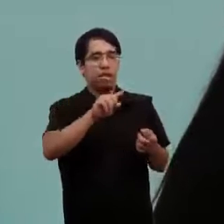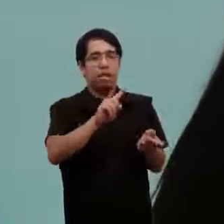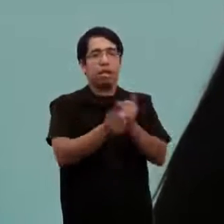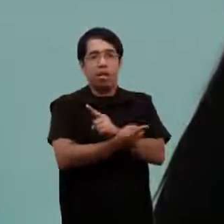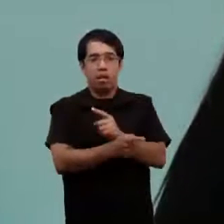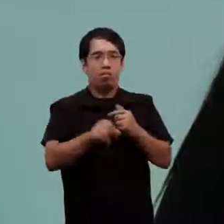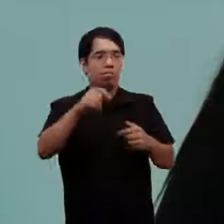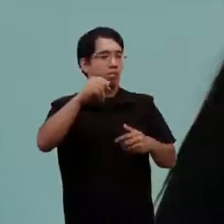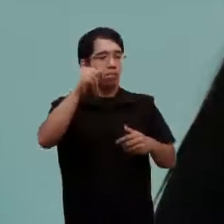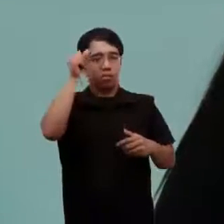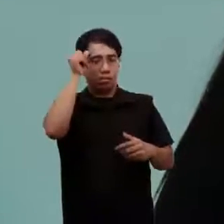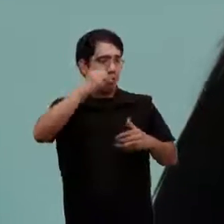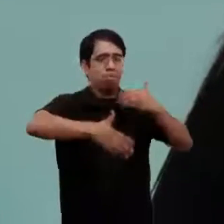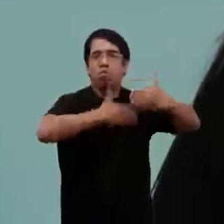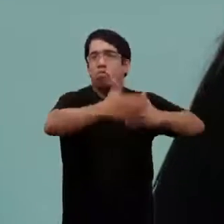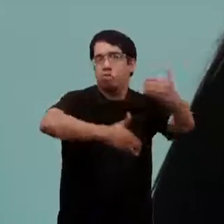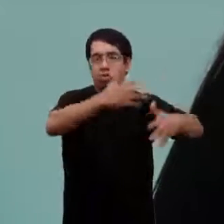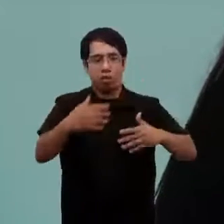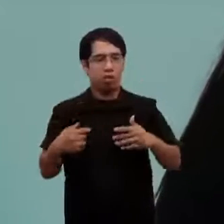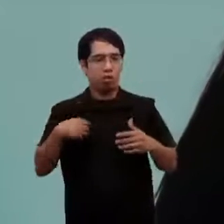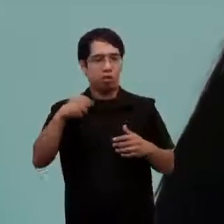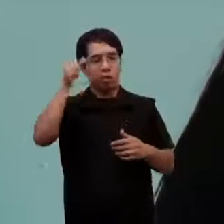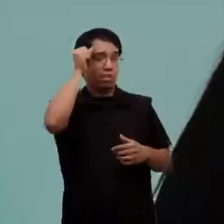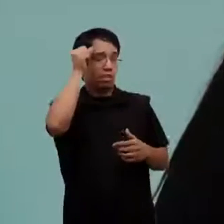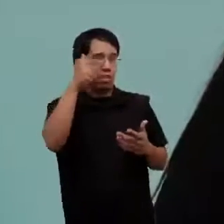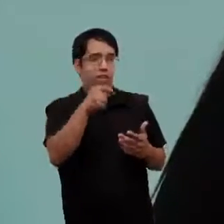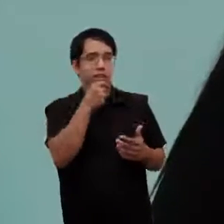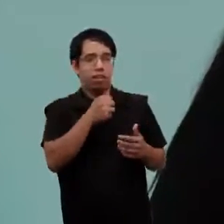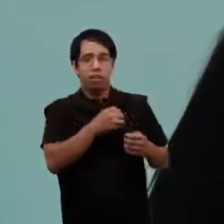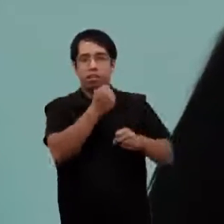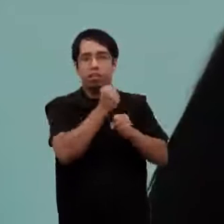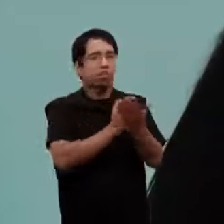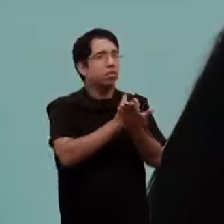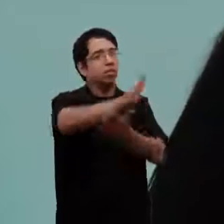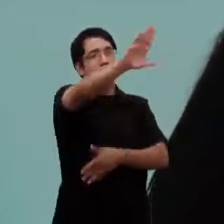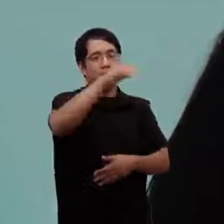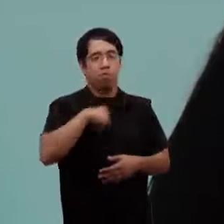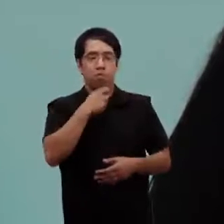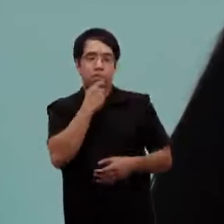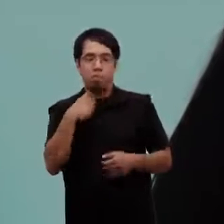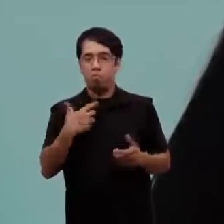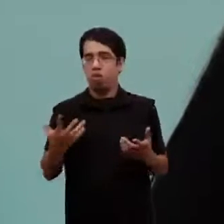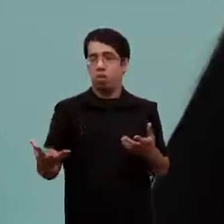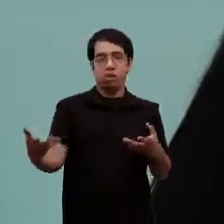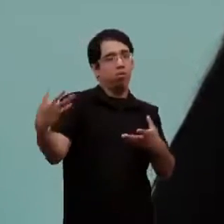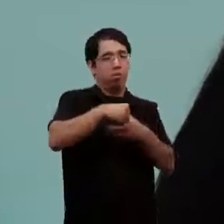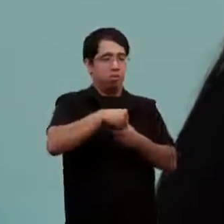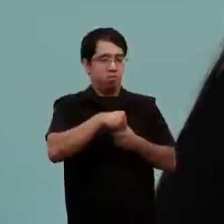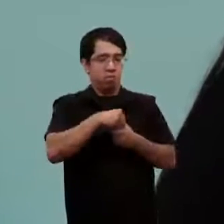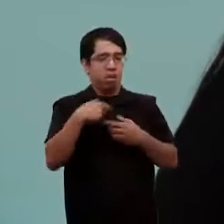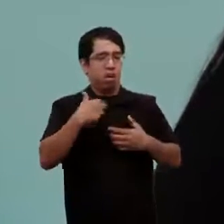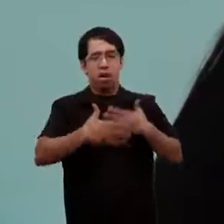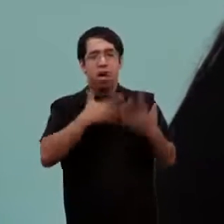es infinita nunca podemos decir que estamos llegando a finalizar un proceso de inclusión porque es